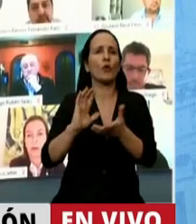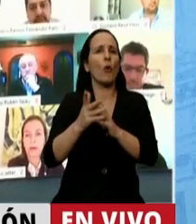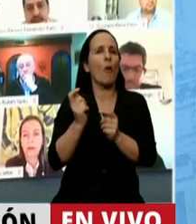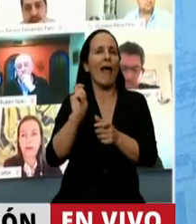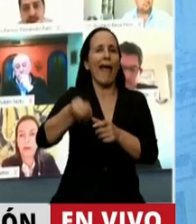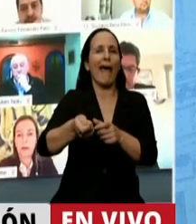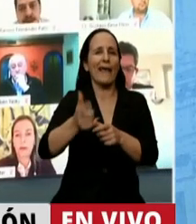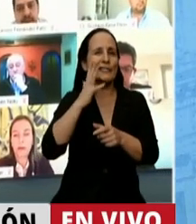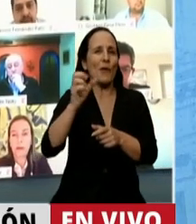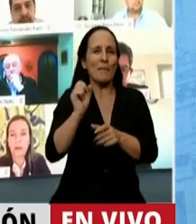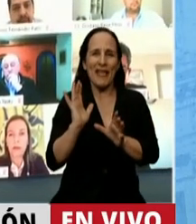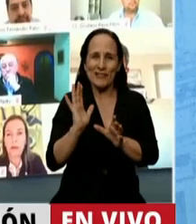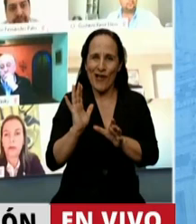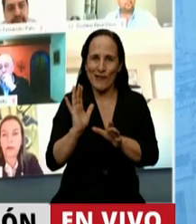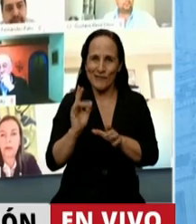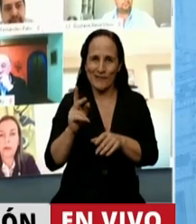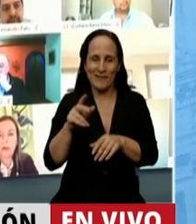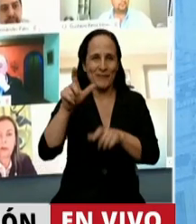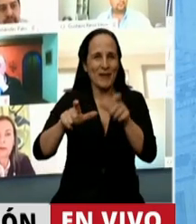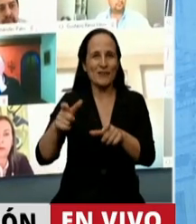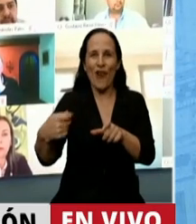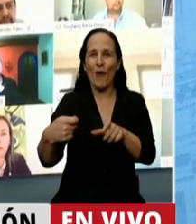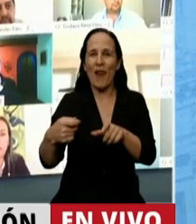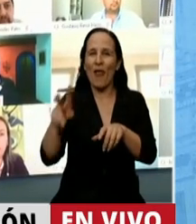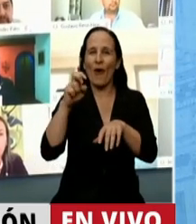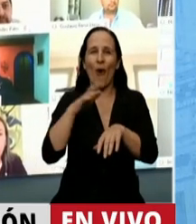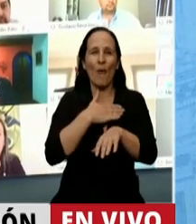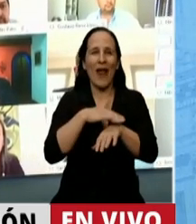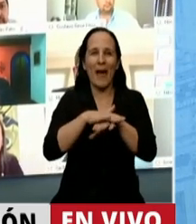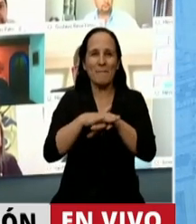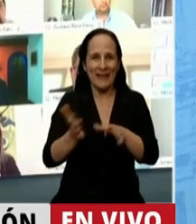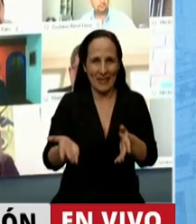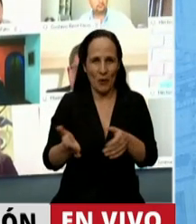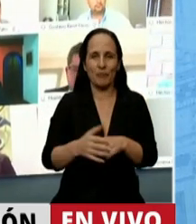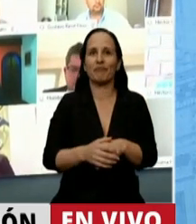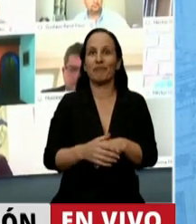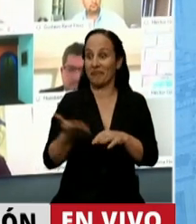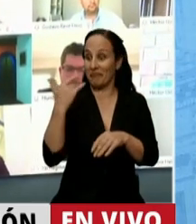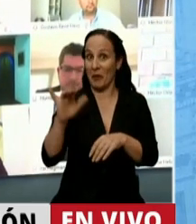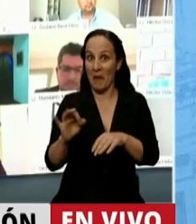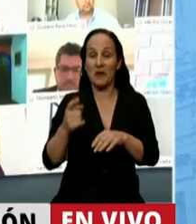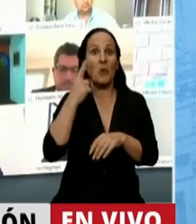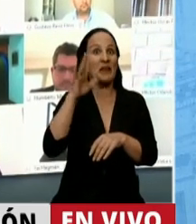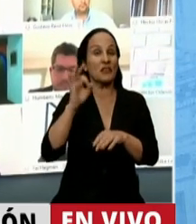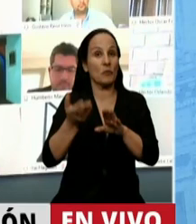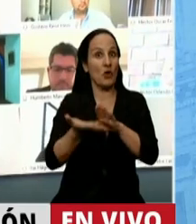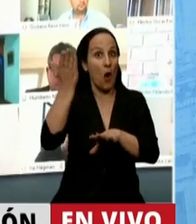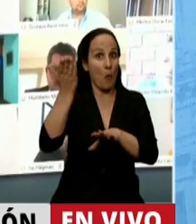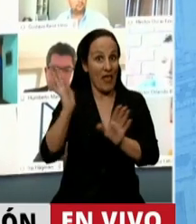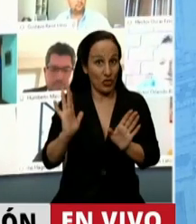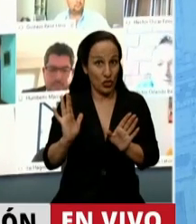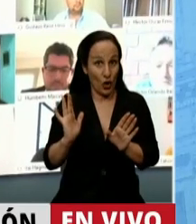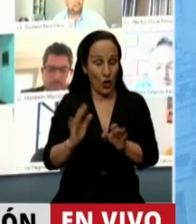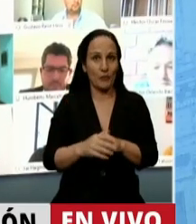En marzo dimos por decreto también un aumento, entonces de 1.500 pesos y un aumento